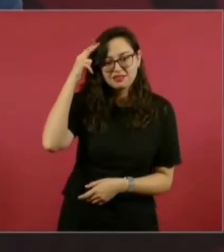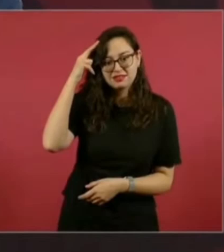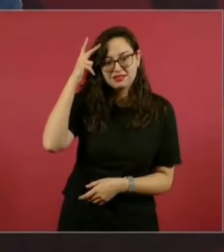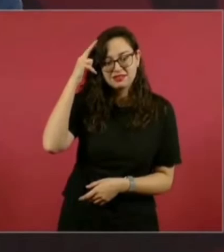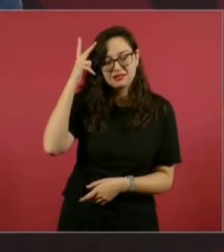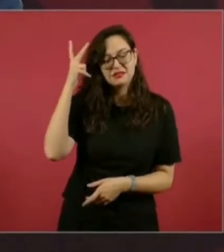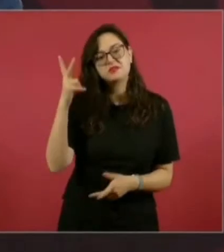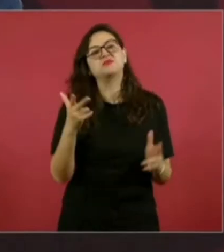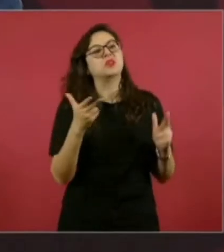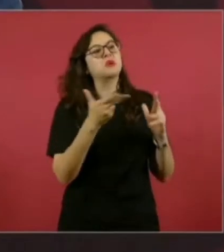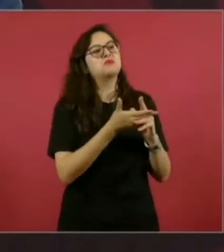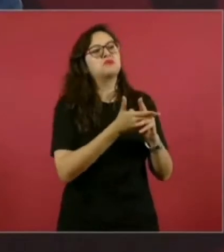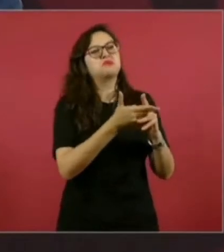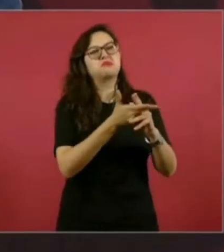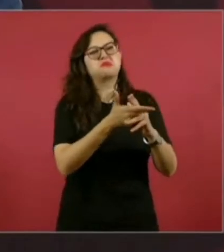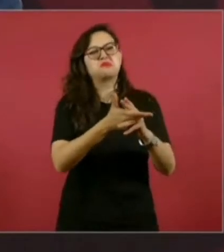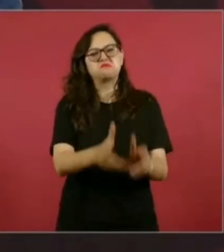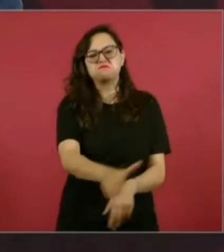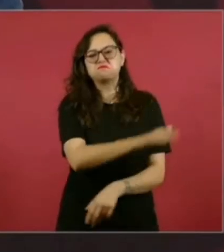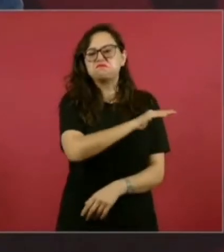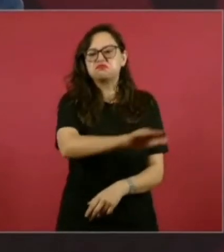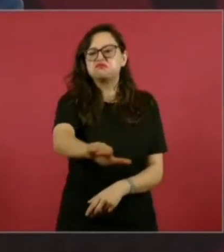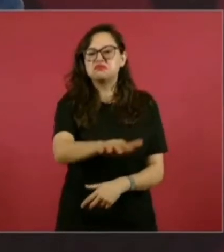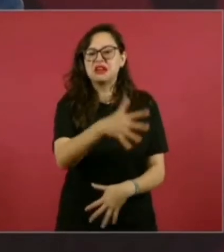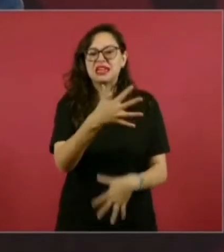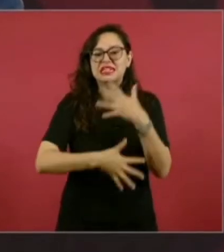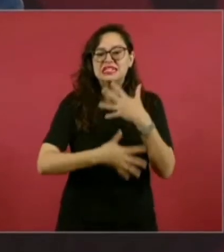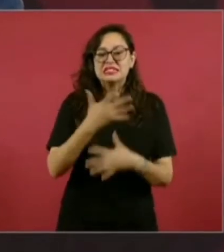alrededor de 15 mil yaquis.